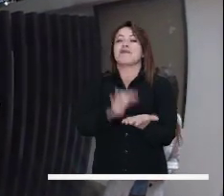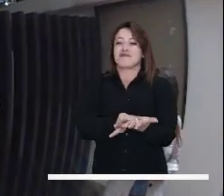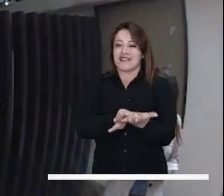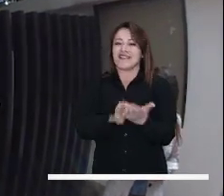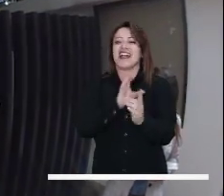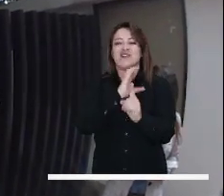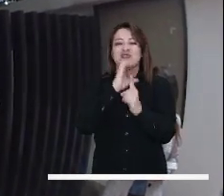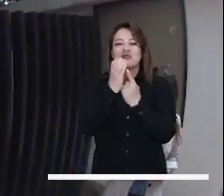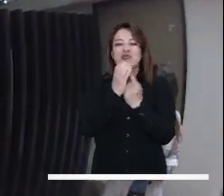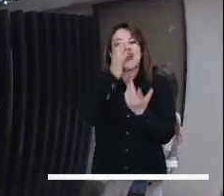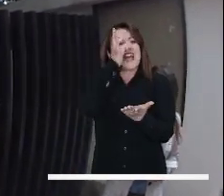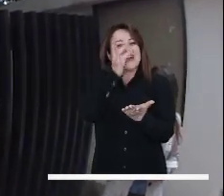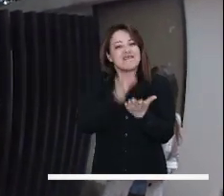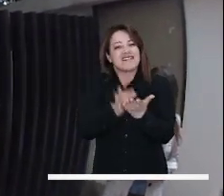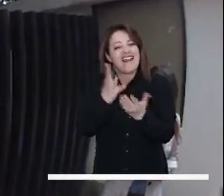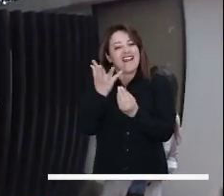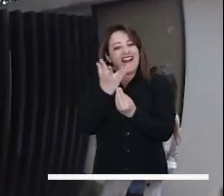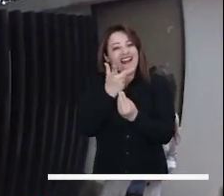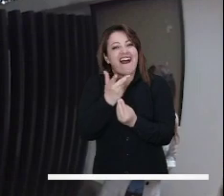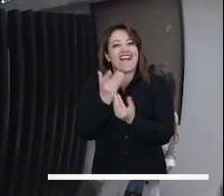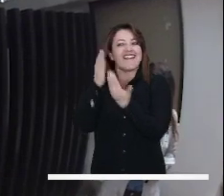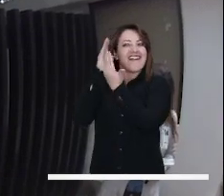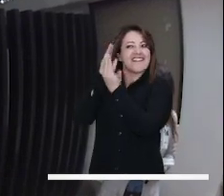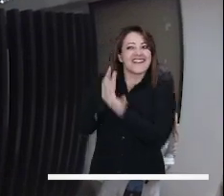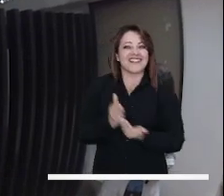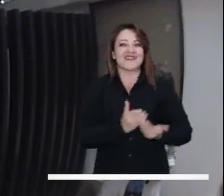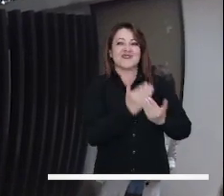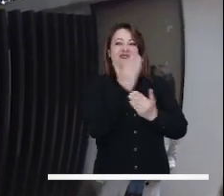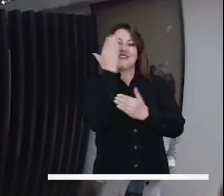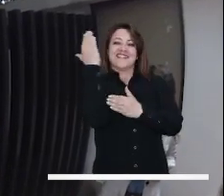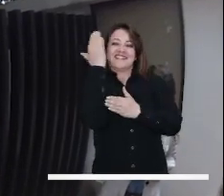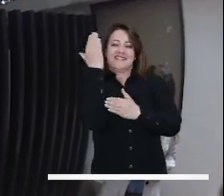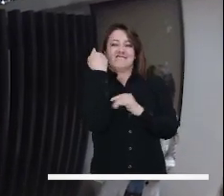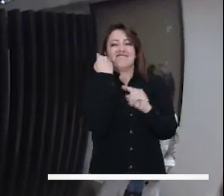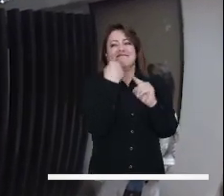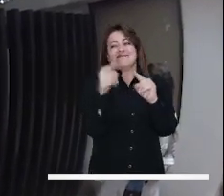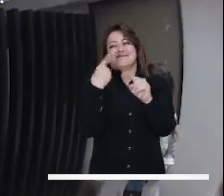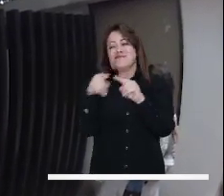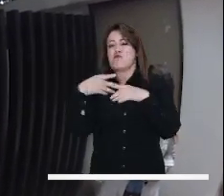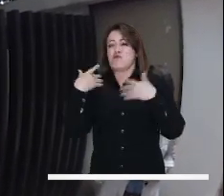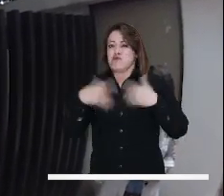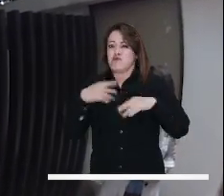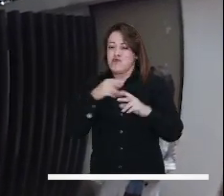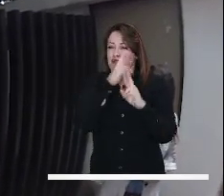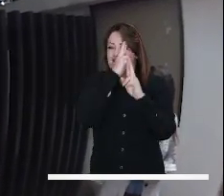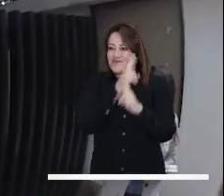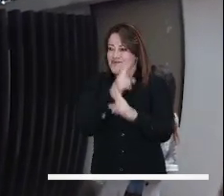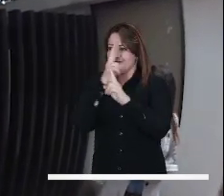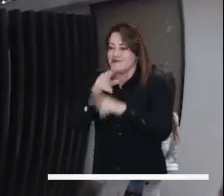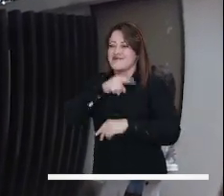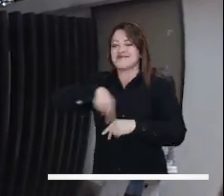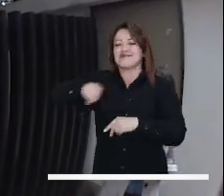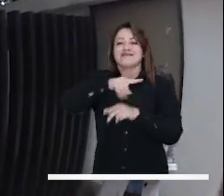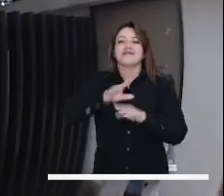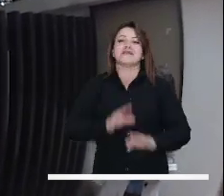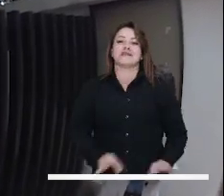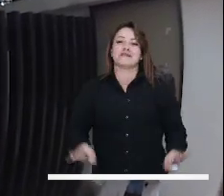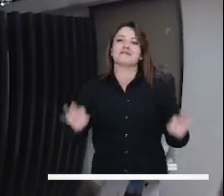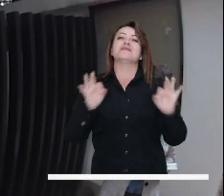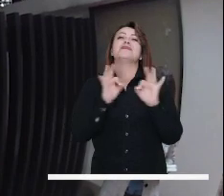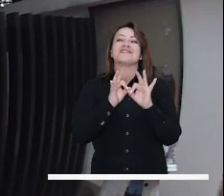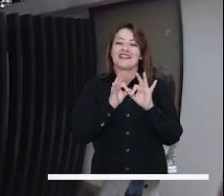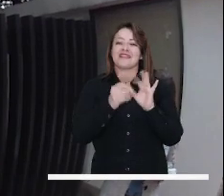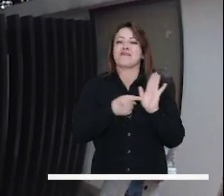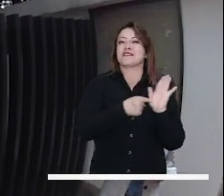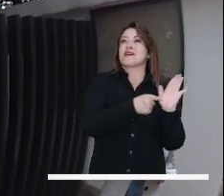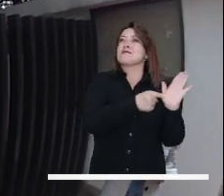efectivamente la capital de la cultura, del arte, de la literatura, del cine. Por supuesto que ese debe ser uno de los